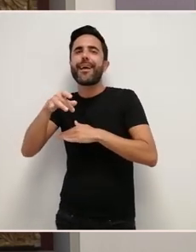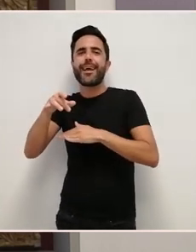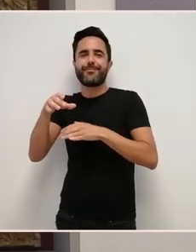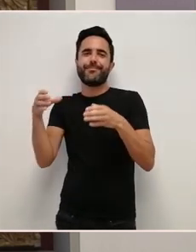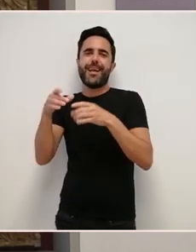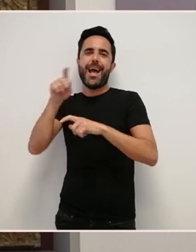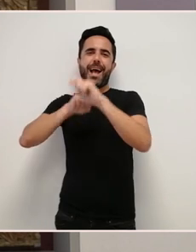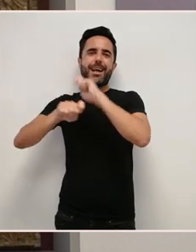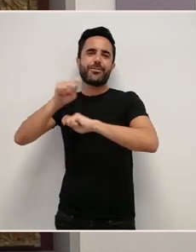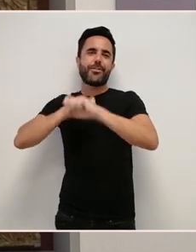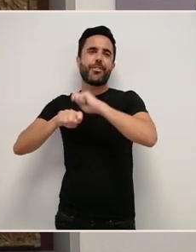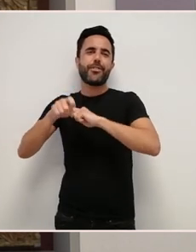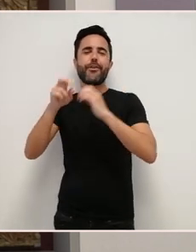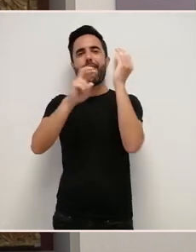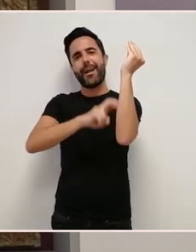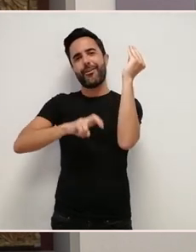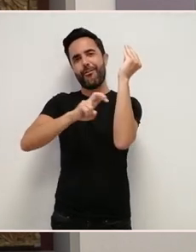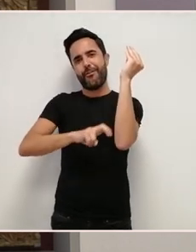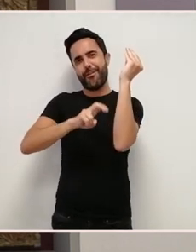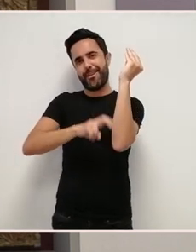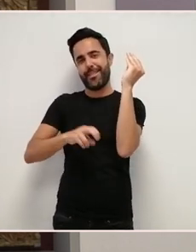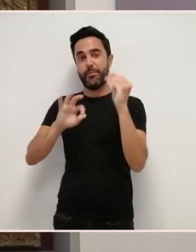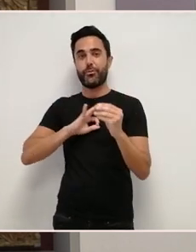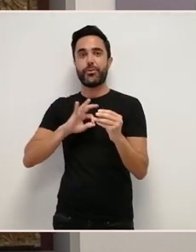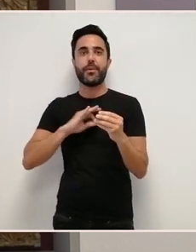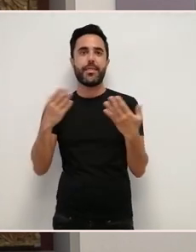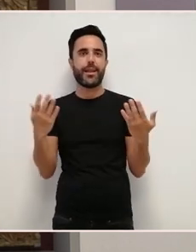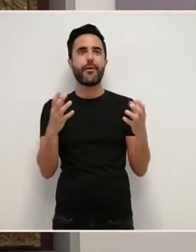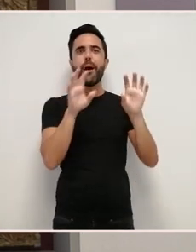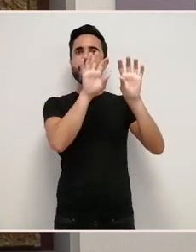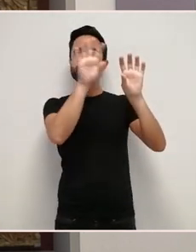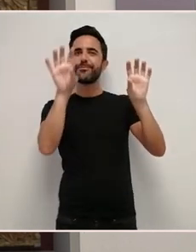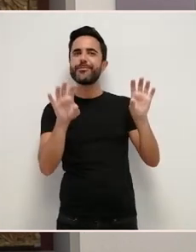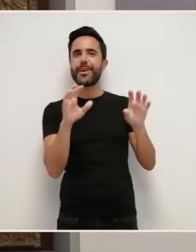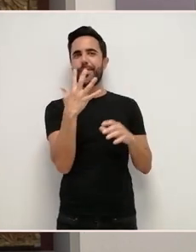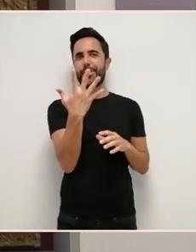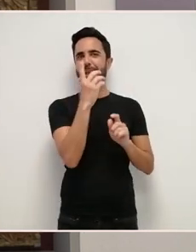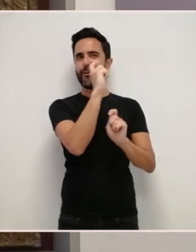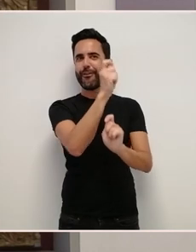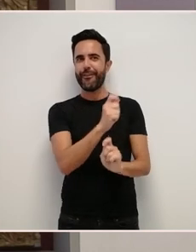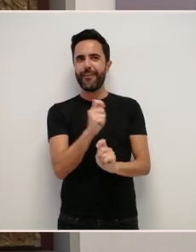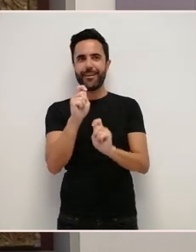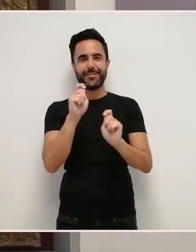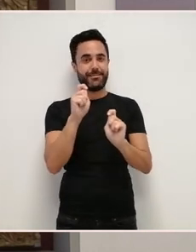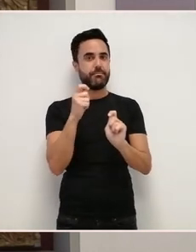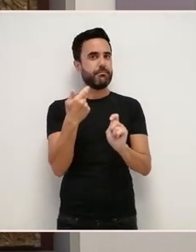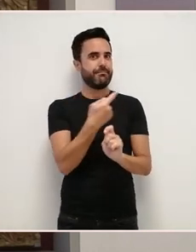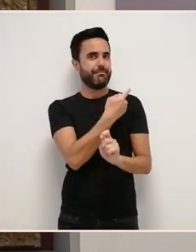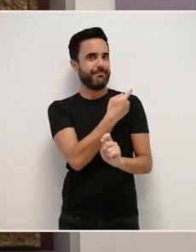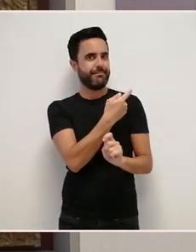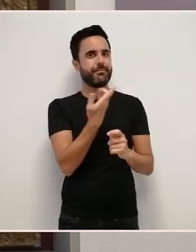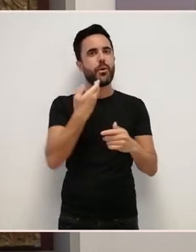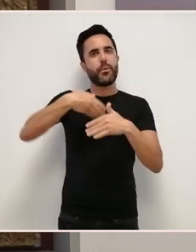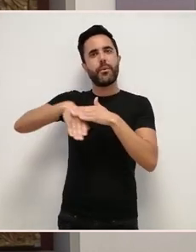Arqueológica de Pontevedra os seus principais restos É dicir, estes cinco relevos que temos aquí expostos E que